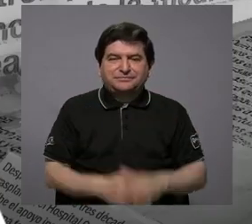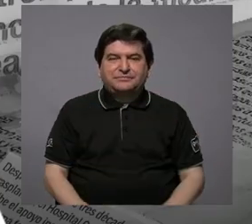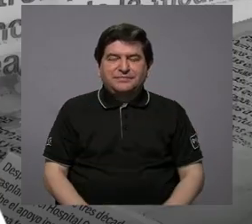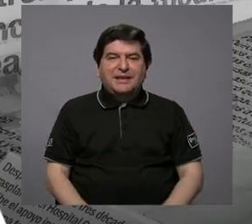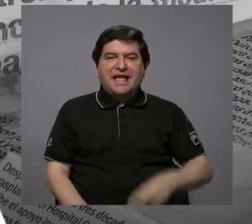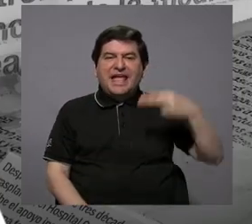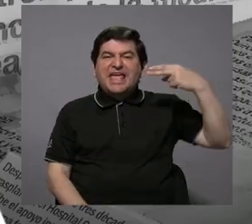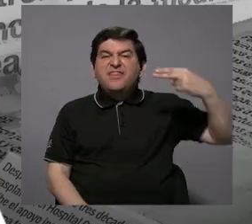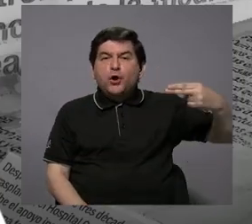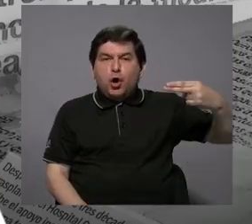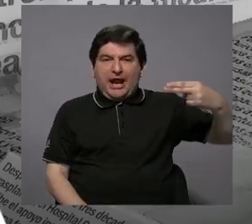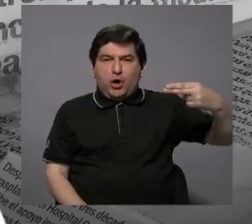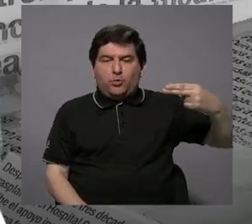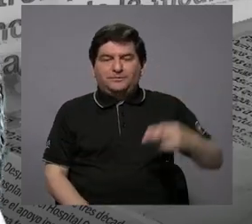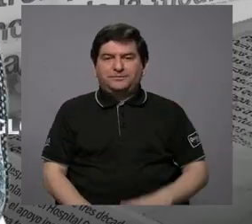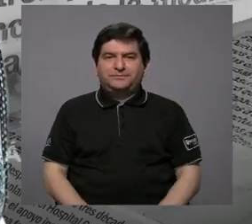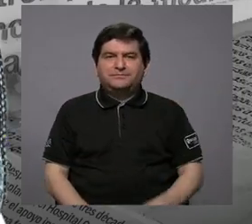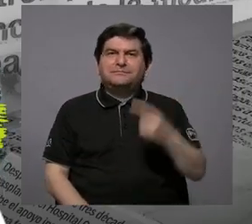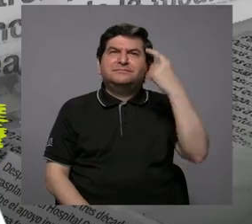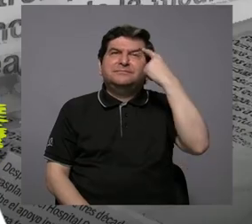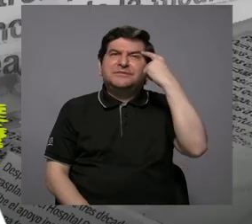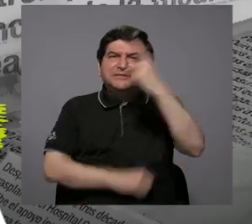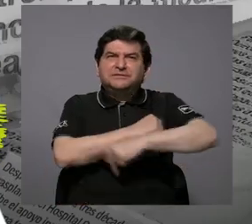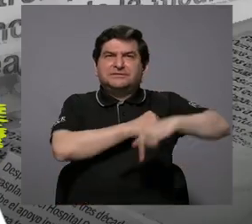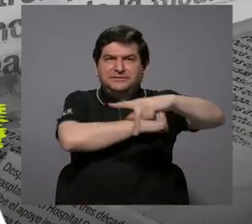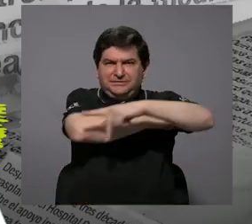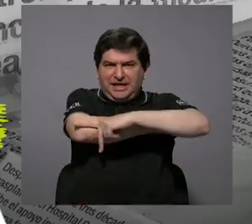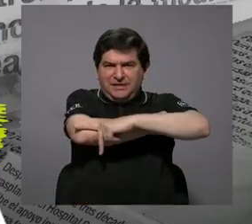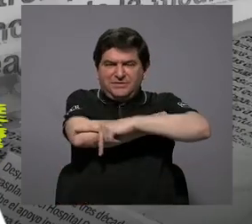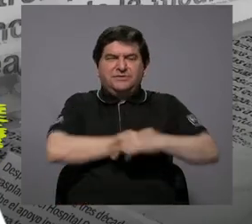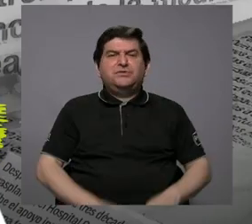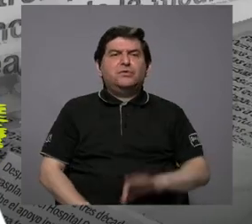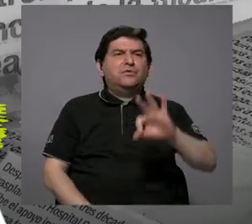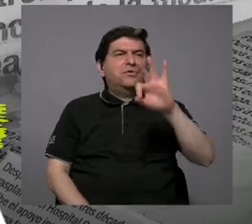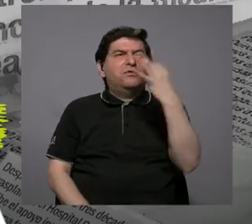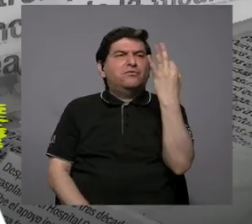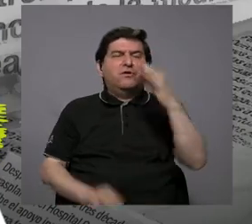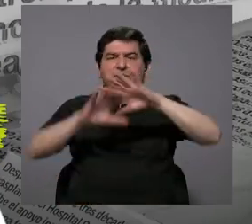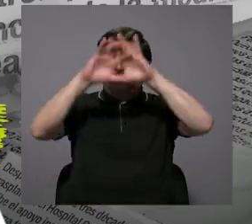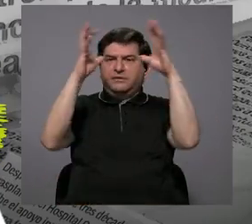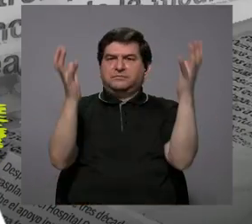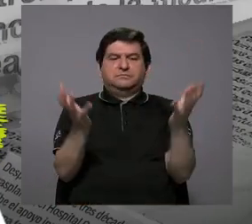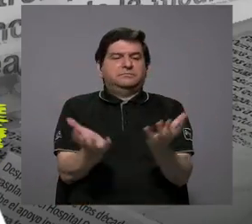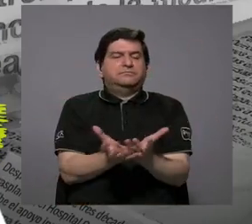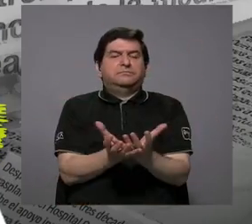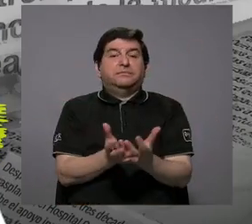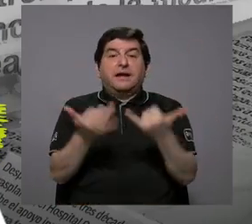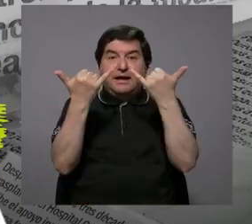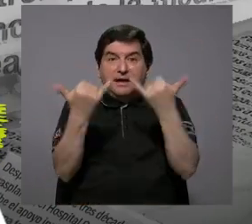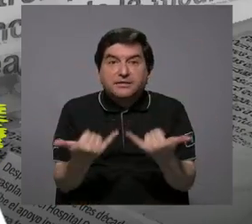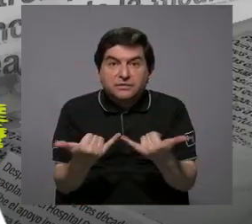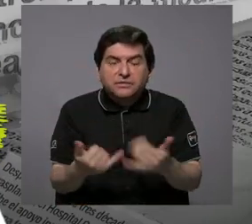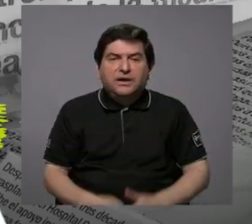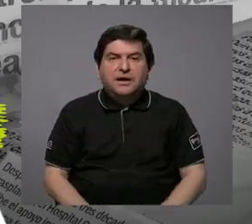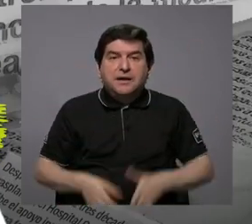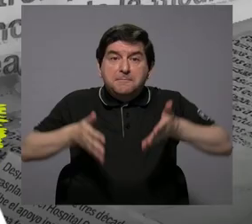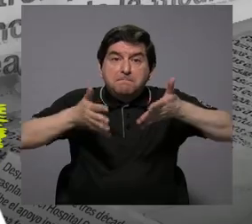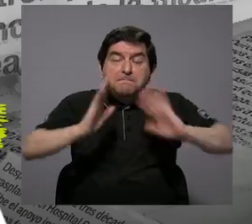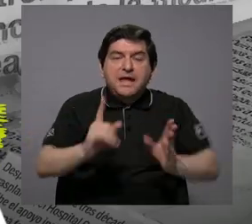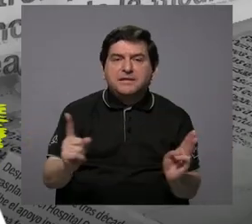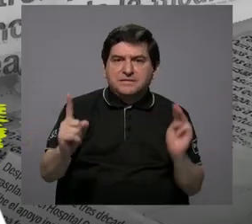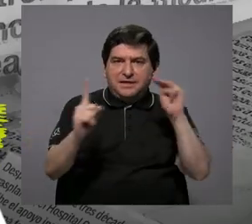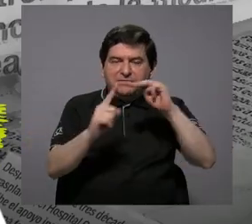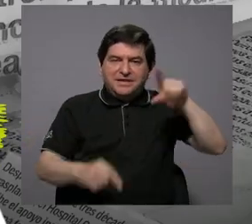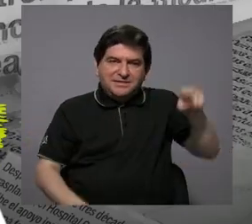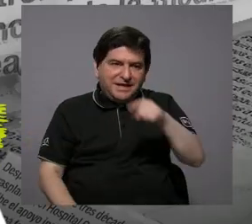hidrógeno y por ahí es? Entonces, digamos, como país tenemos que pensar de una manera más global y de momento, mientras logramos llegar a la meta